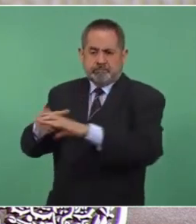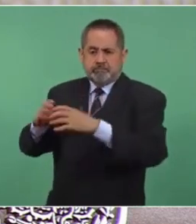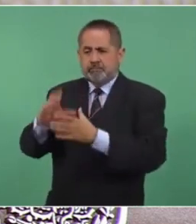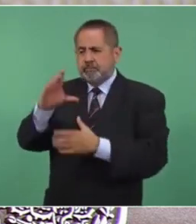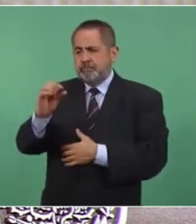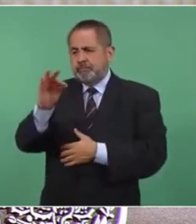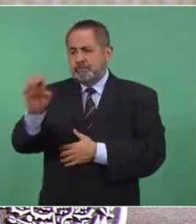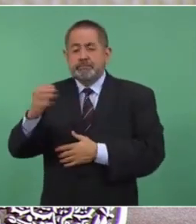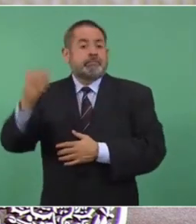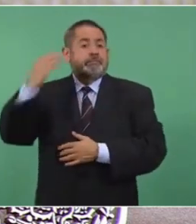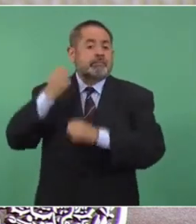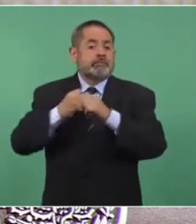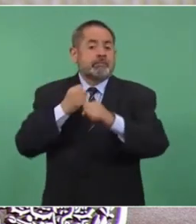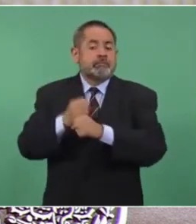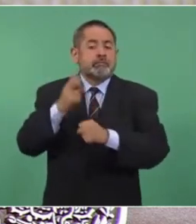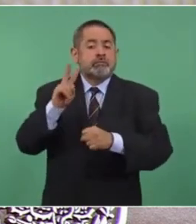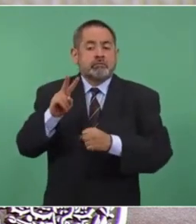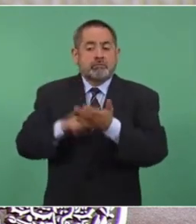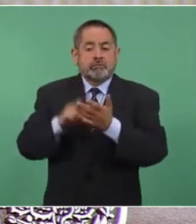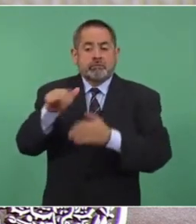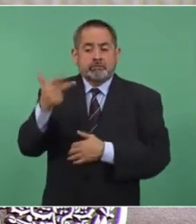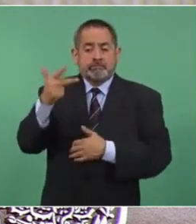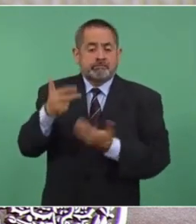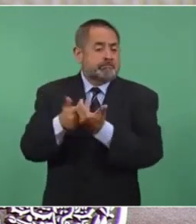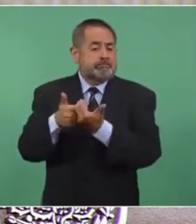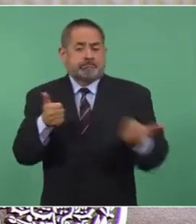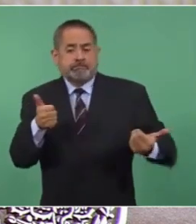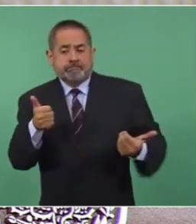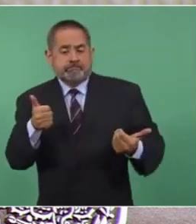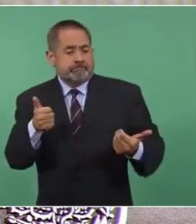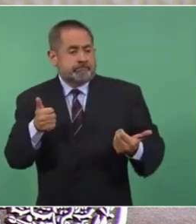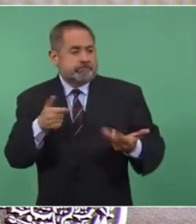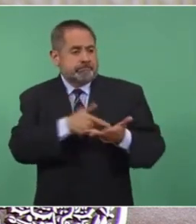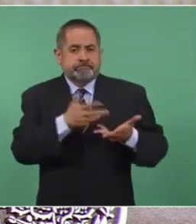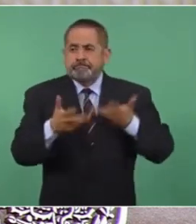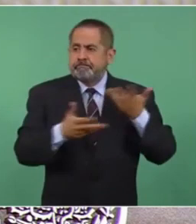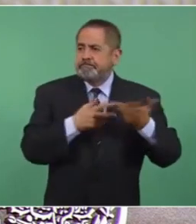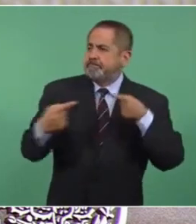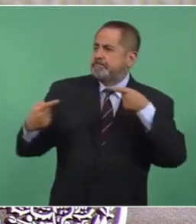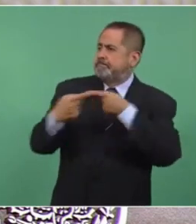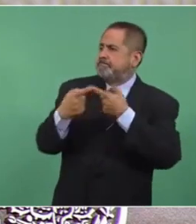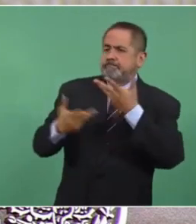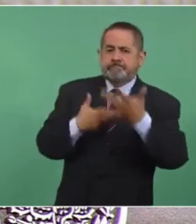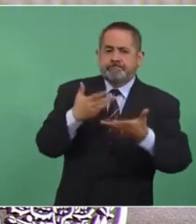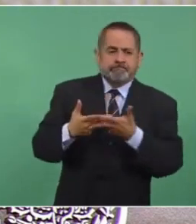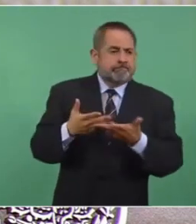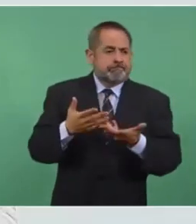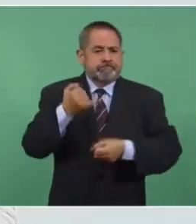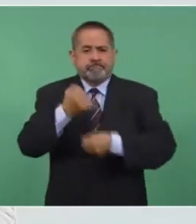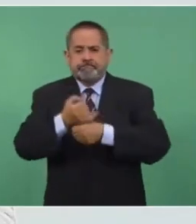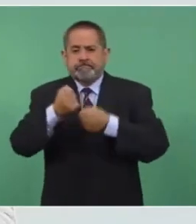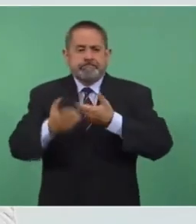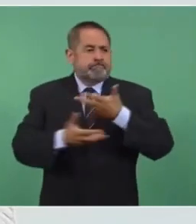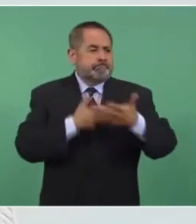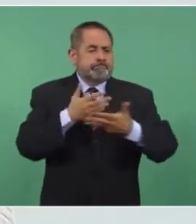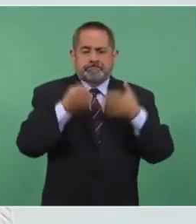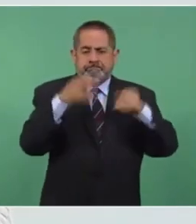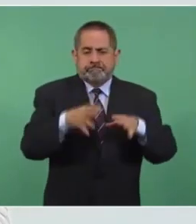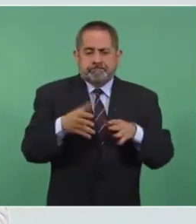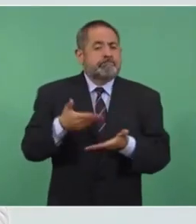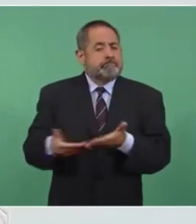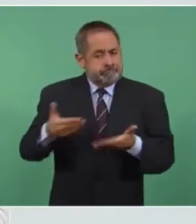sacaron y tenemos una inseguridad en el Sistema Eléctrico Nacional y pérdida de